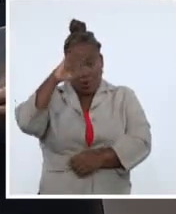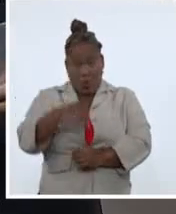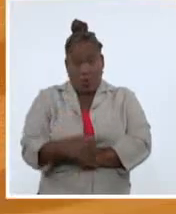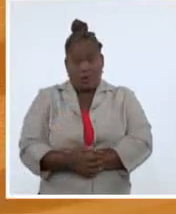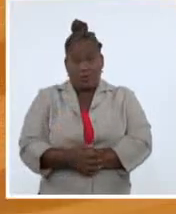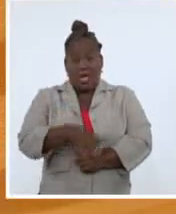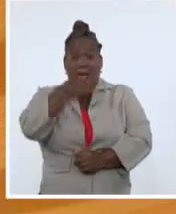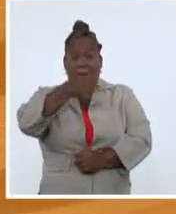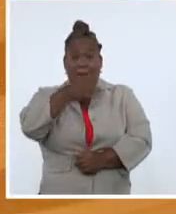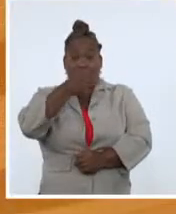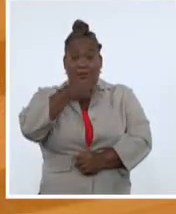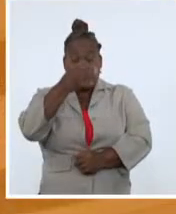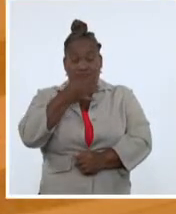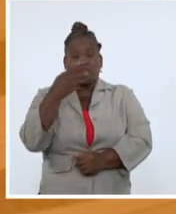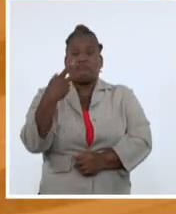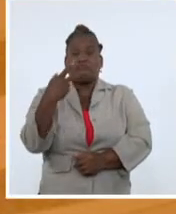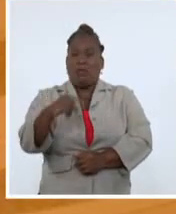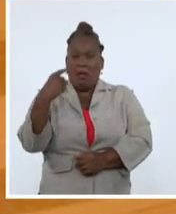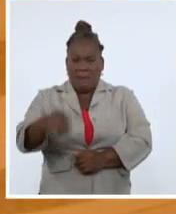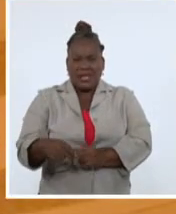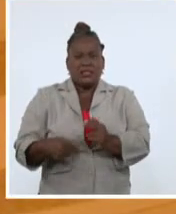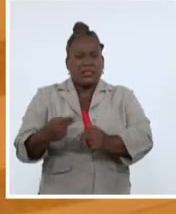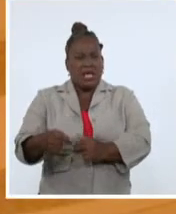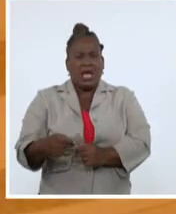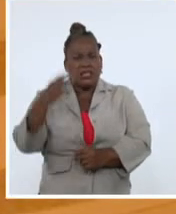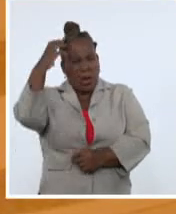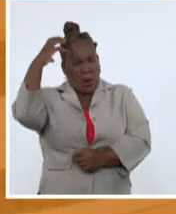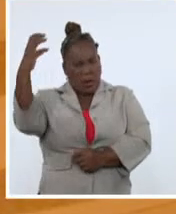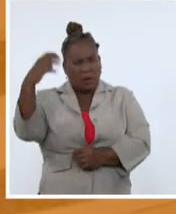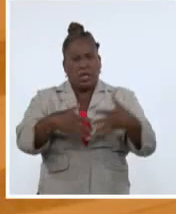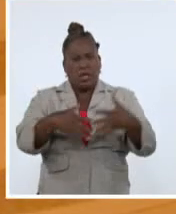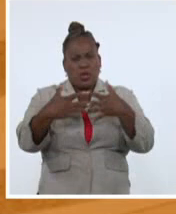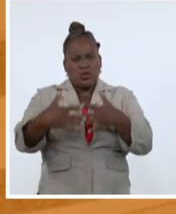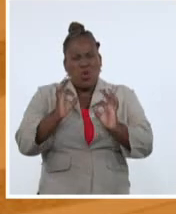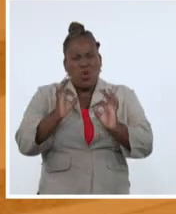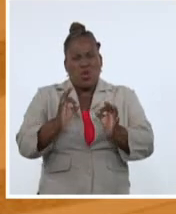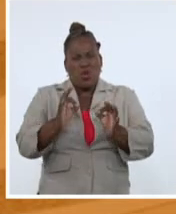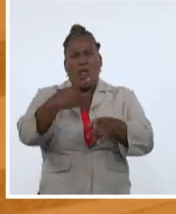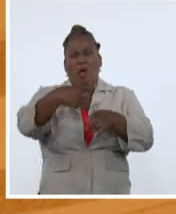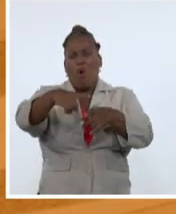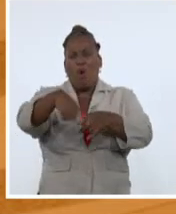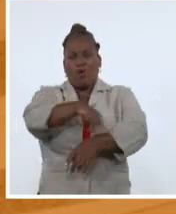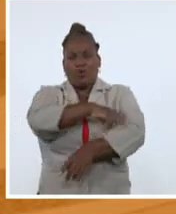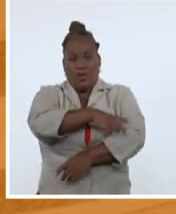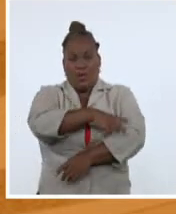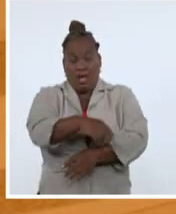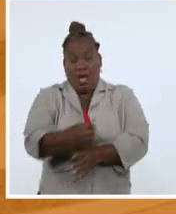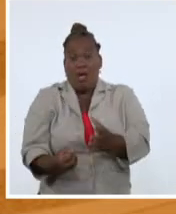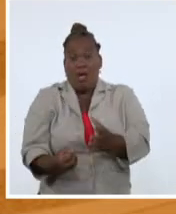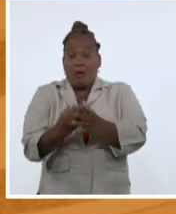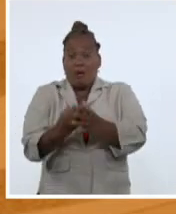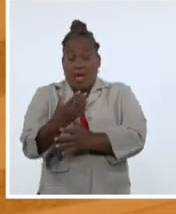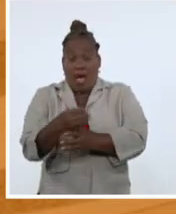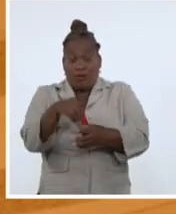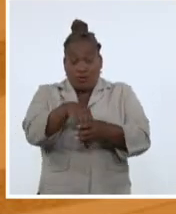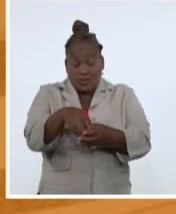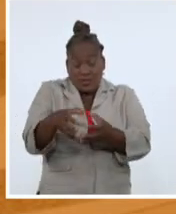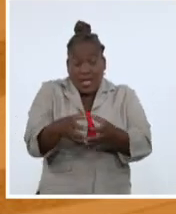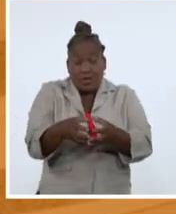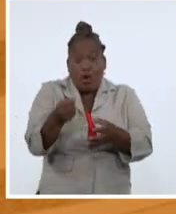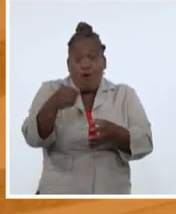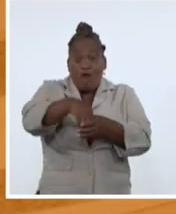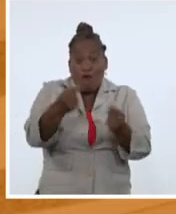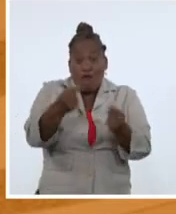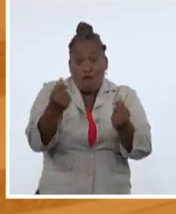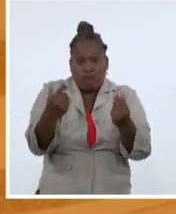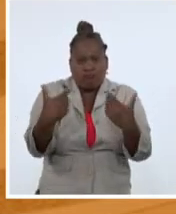alertó que es una práctica sistemática de los gobiernos de los Estados Unidos, por lo que se crearon instituciones con fondos multimillonarios.